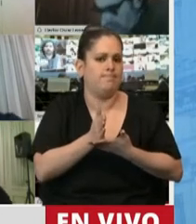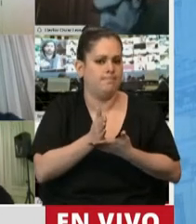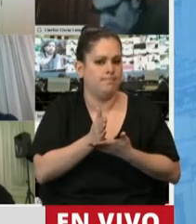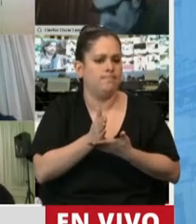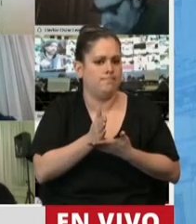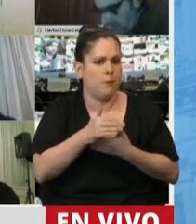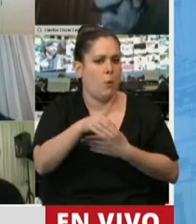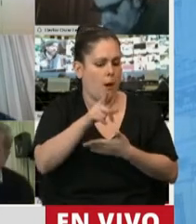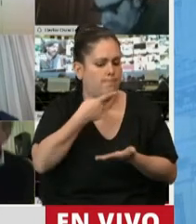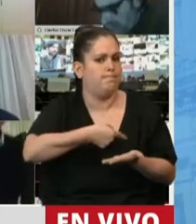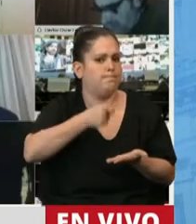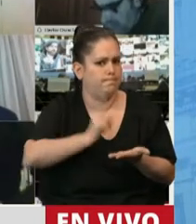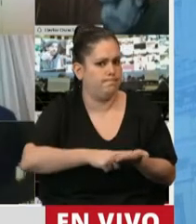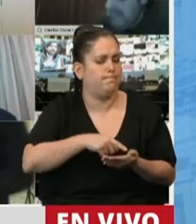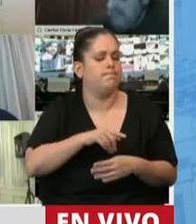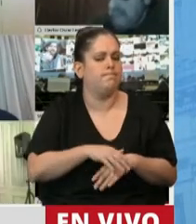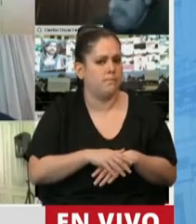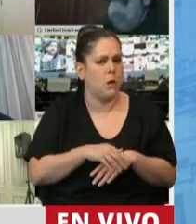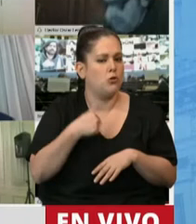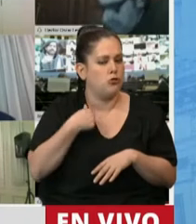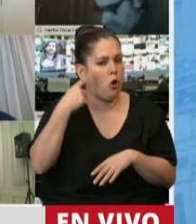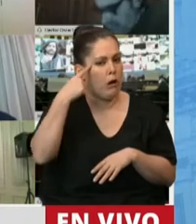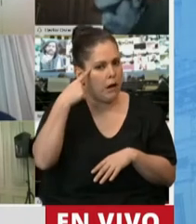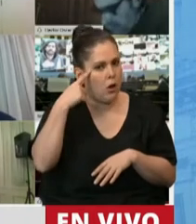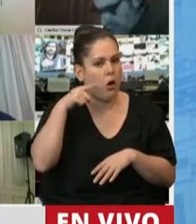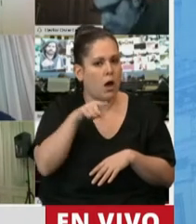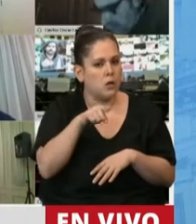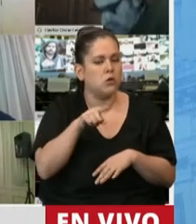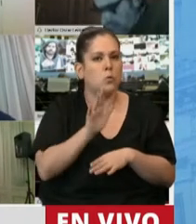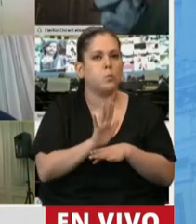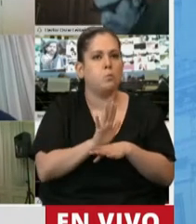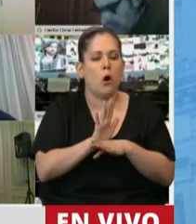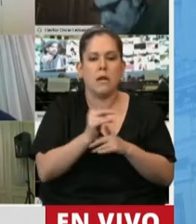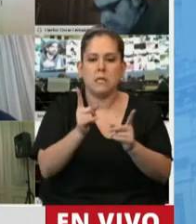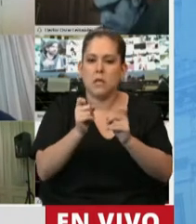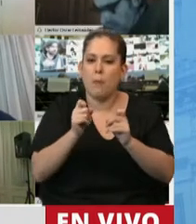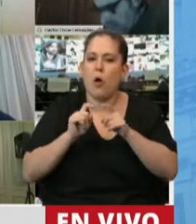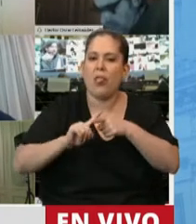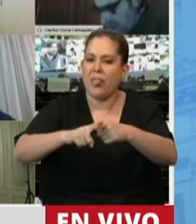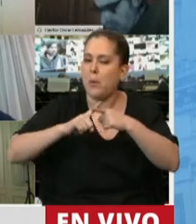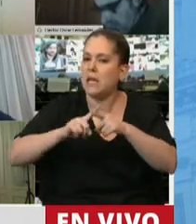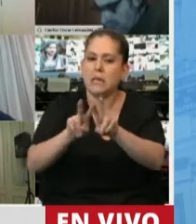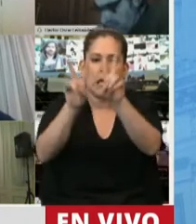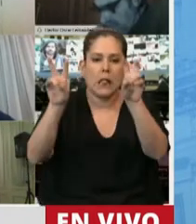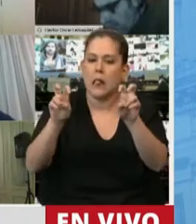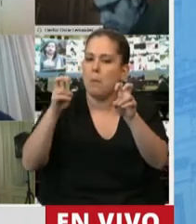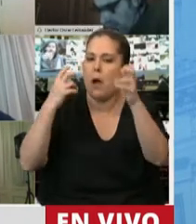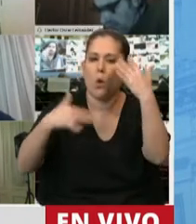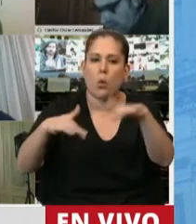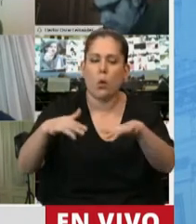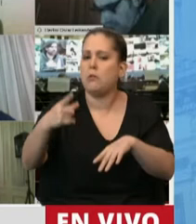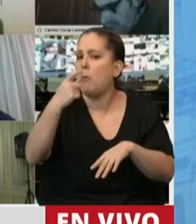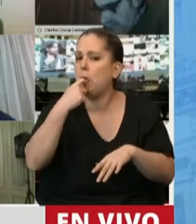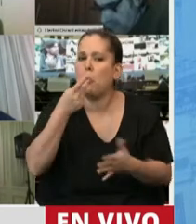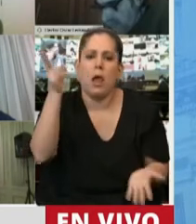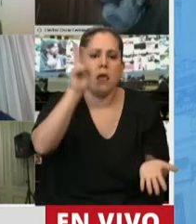eso agudiza aún más la necesidad de tratar temas que ya hemos dicho aquí que son urgentes como un impuesto a las